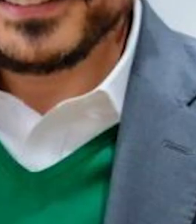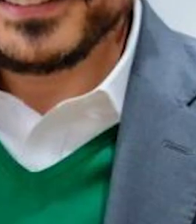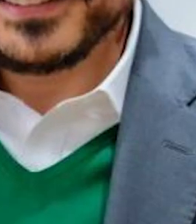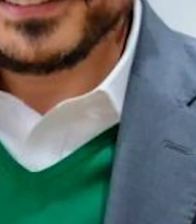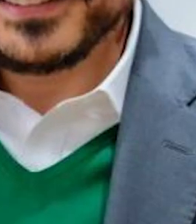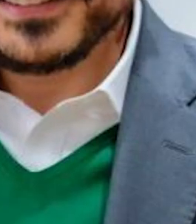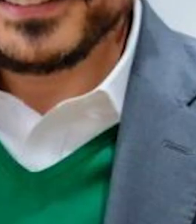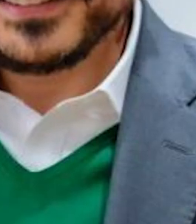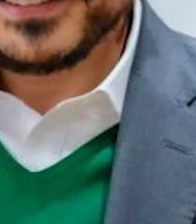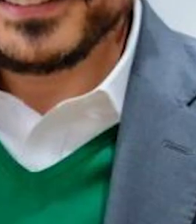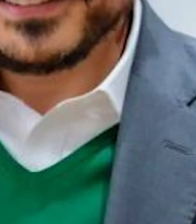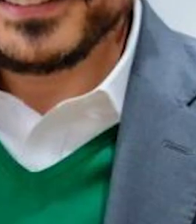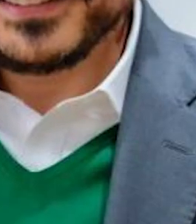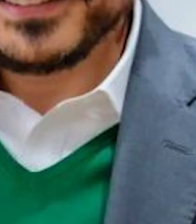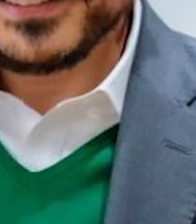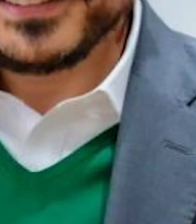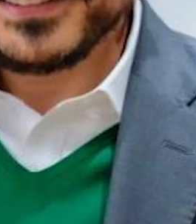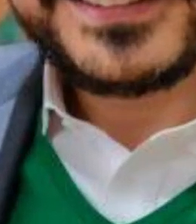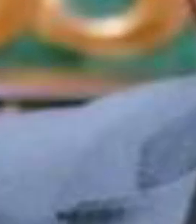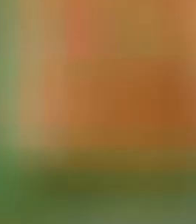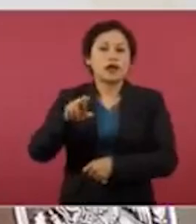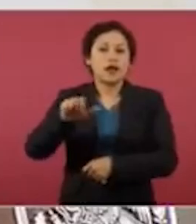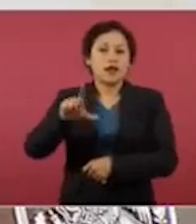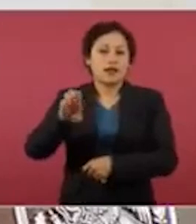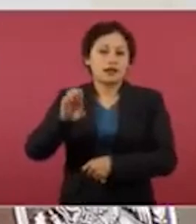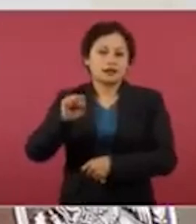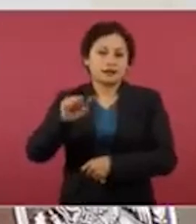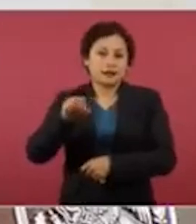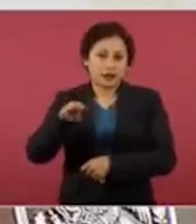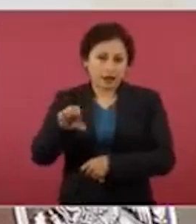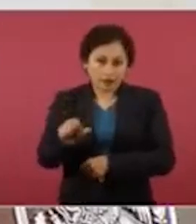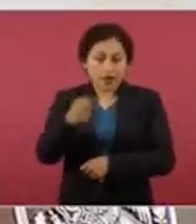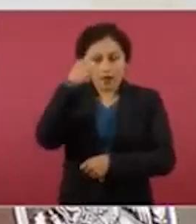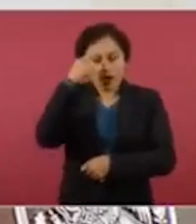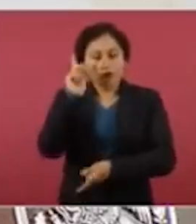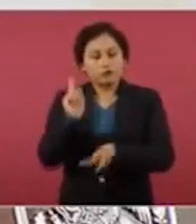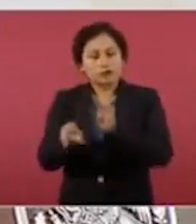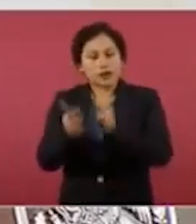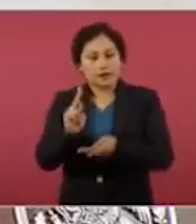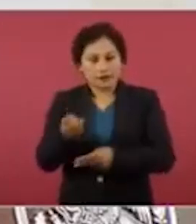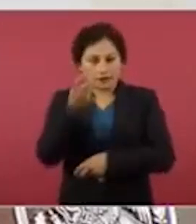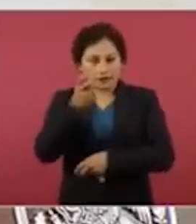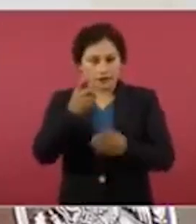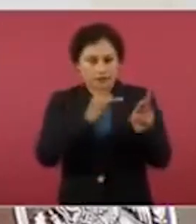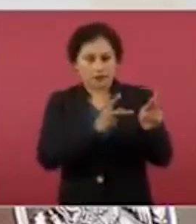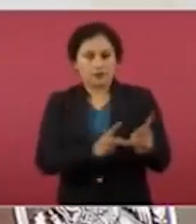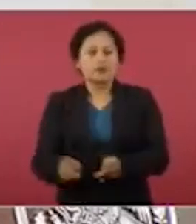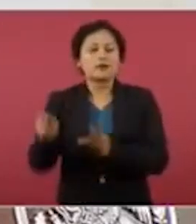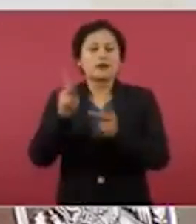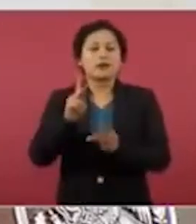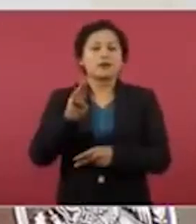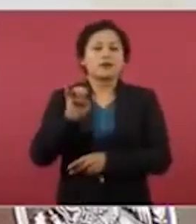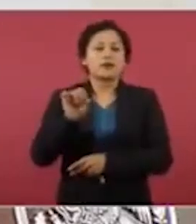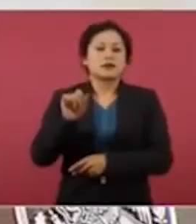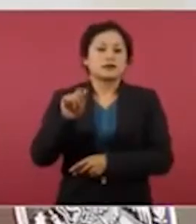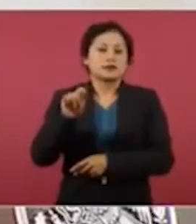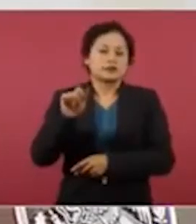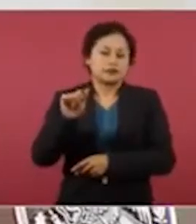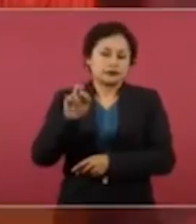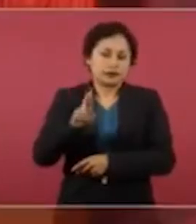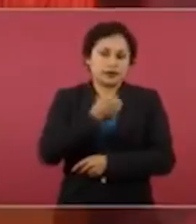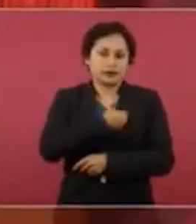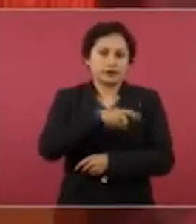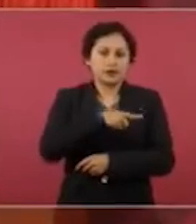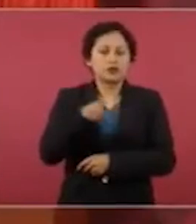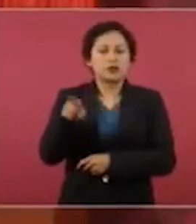Mara Lezama para hablar sobre este programa de Salud para el Bienestar. Vimos mucho de lo que